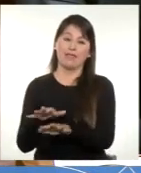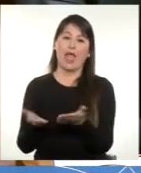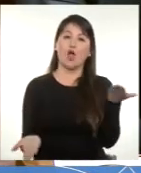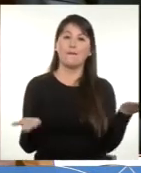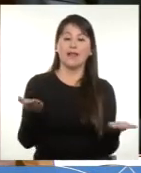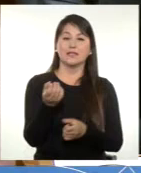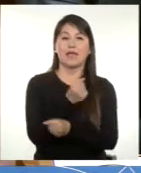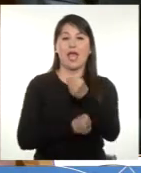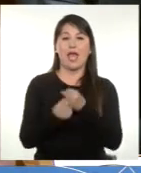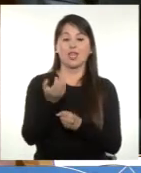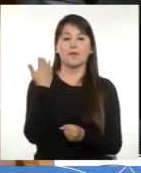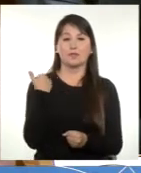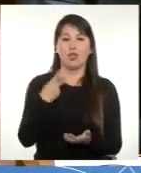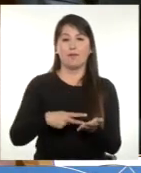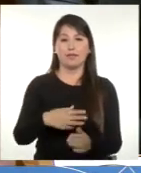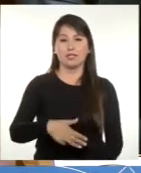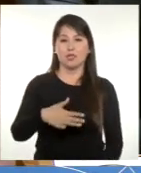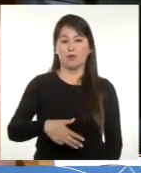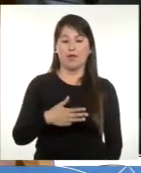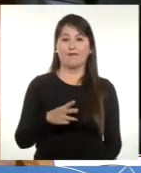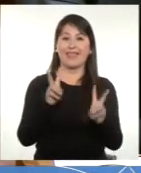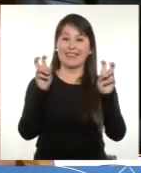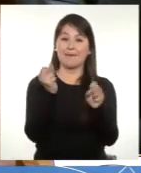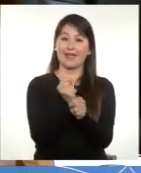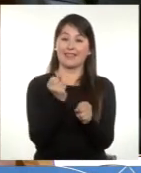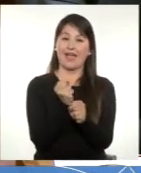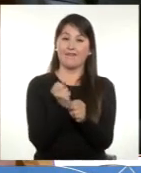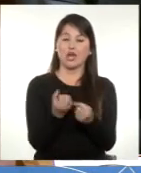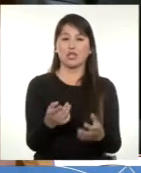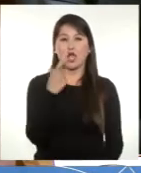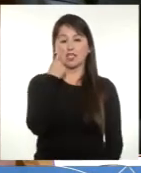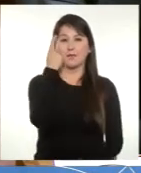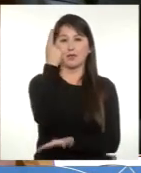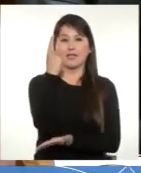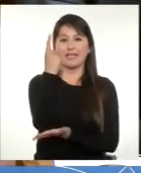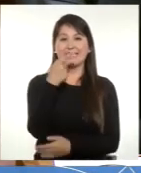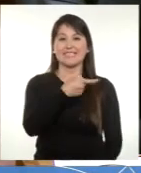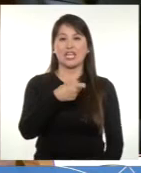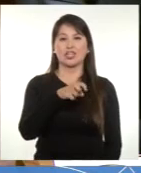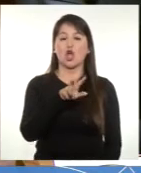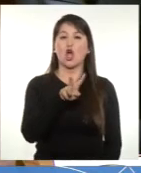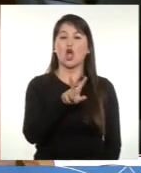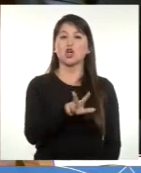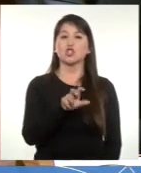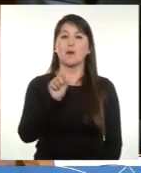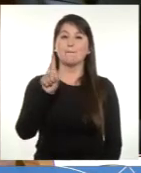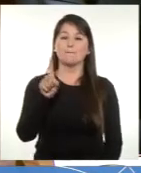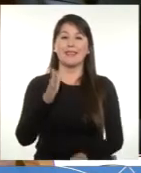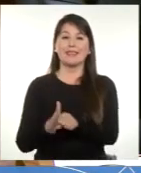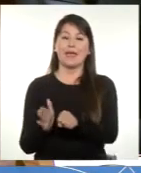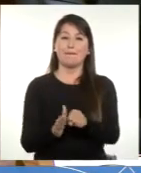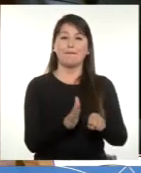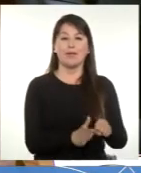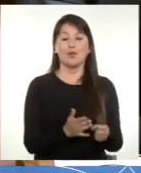año 2019. En materia de empleo hemos conocido que en diciembre ya hubo 108.000 despidos por